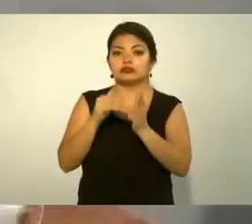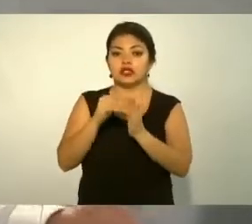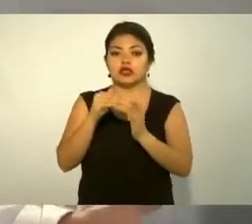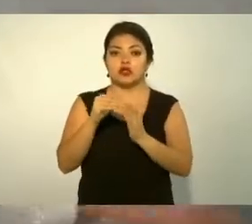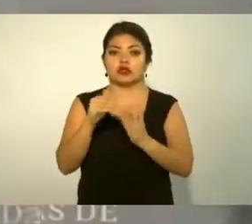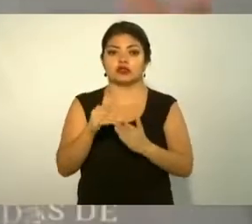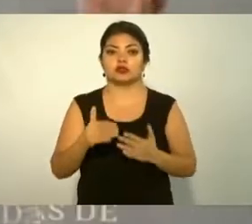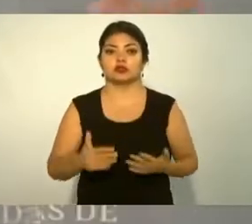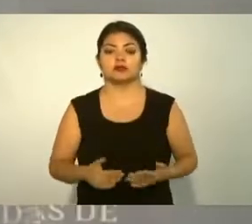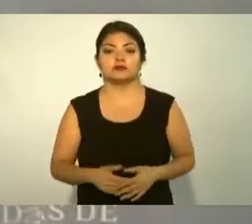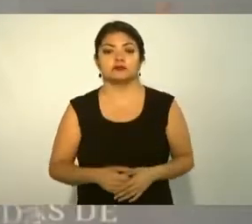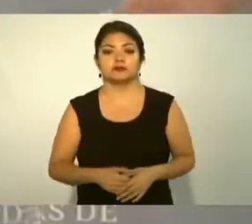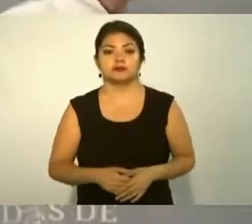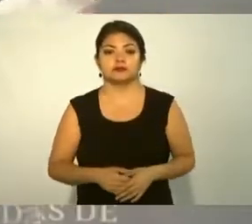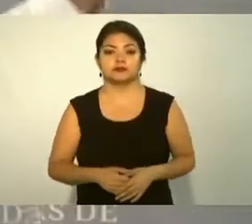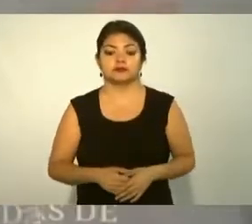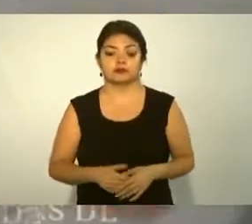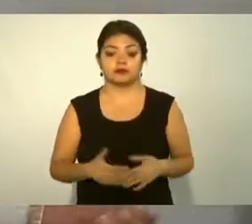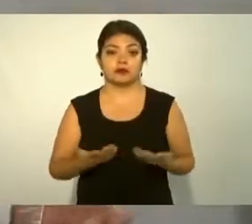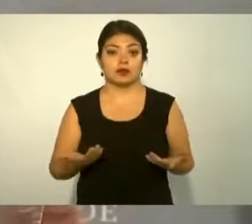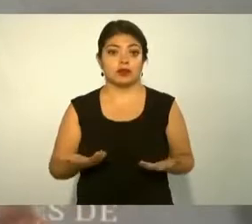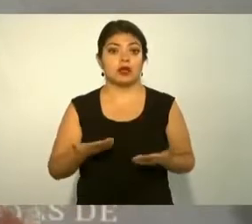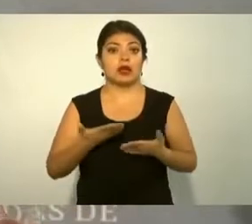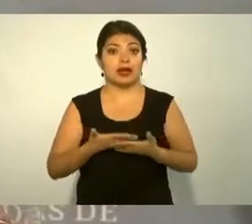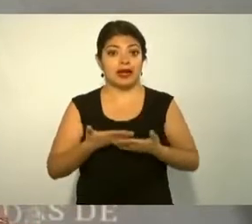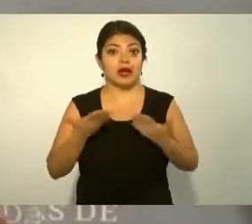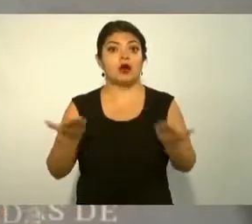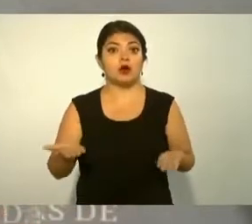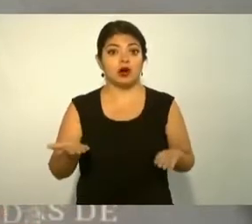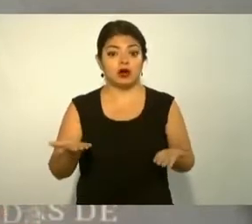y ahora que llegamos